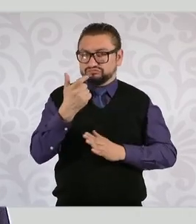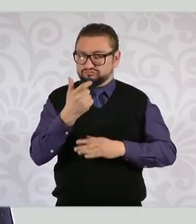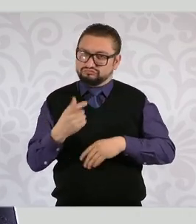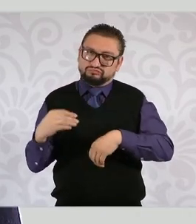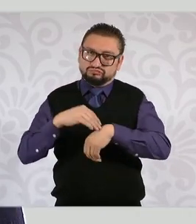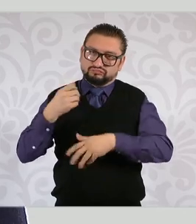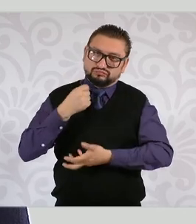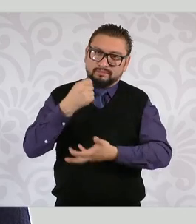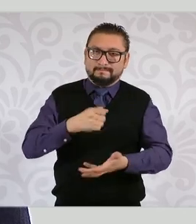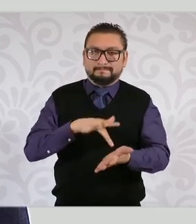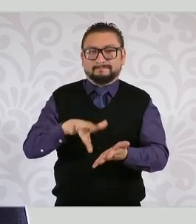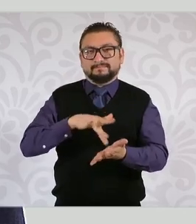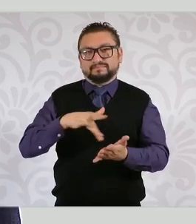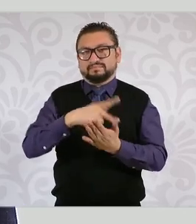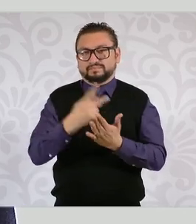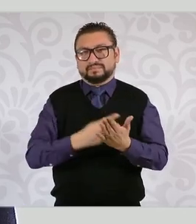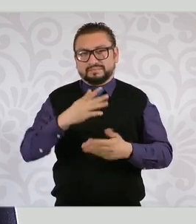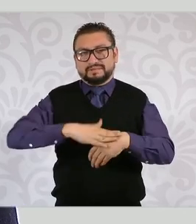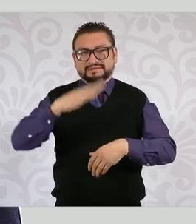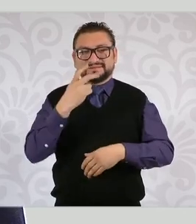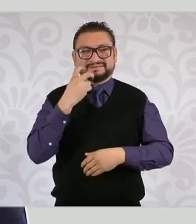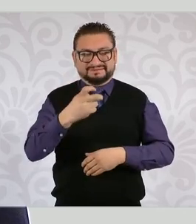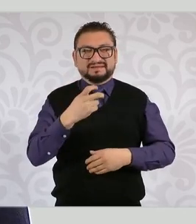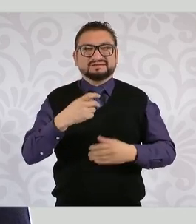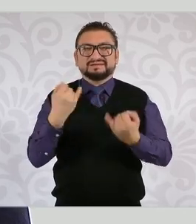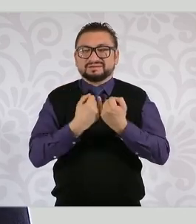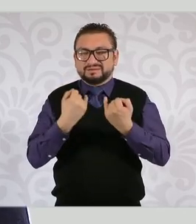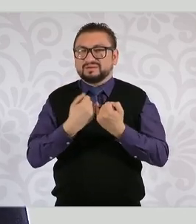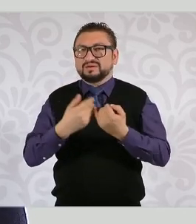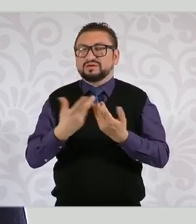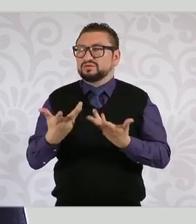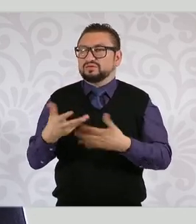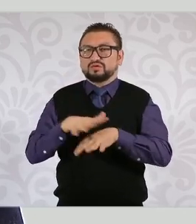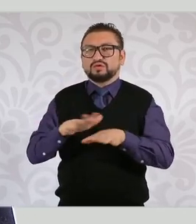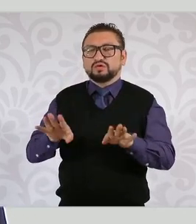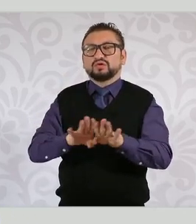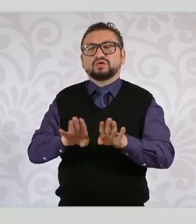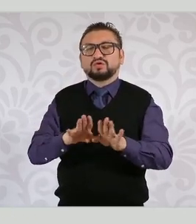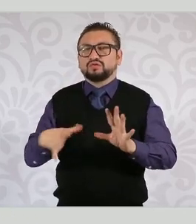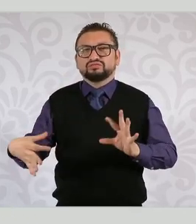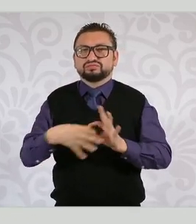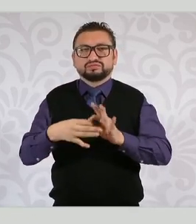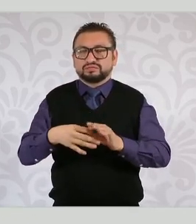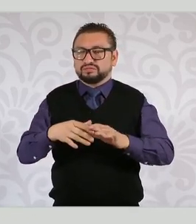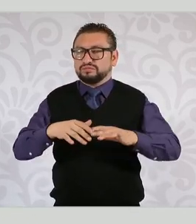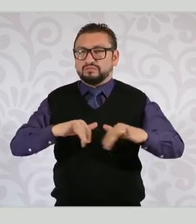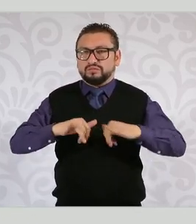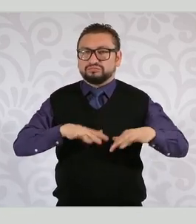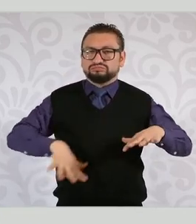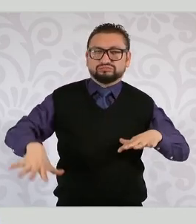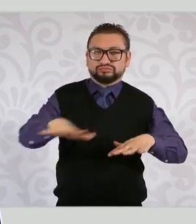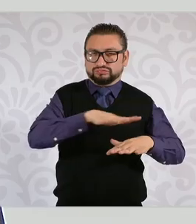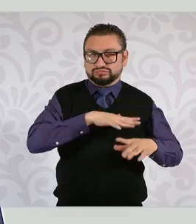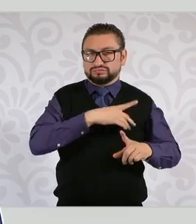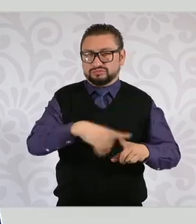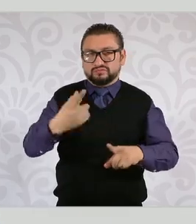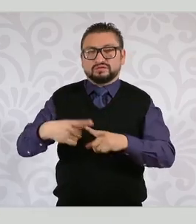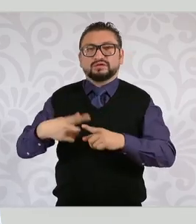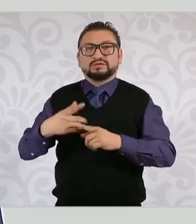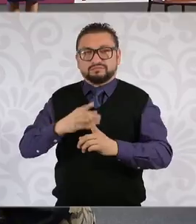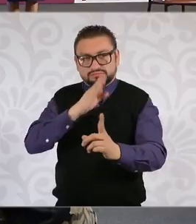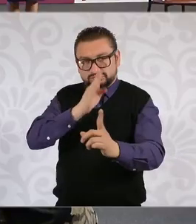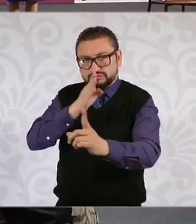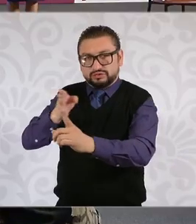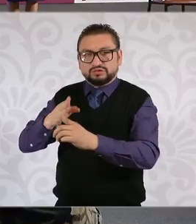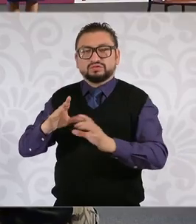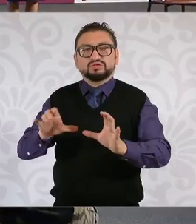programa, con lo cual además lo vamos a complementar con una importante estrategia territorial para que podamos con ello llegar directamente